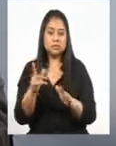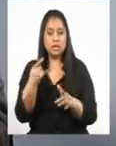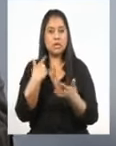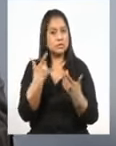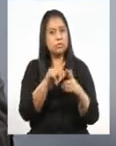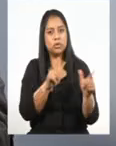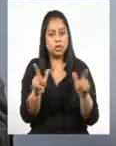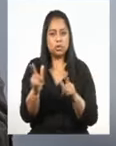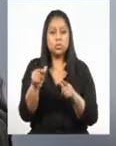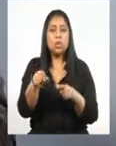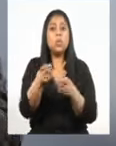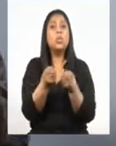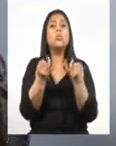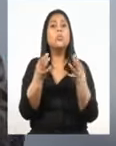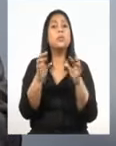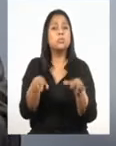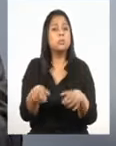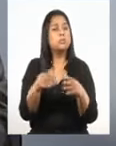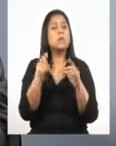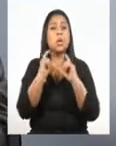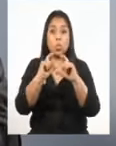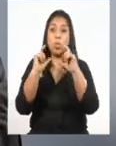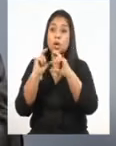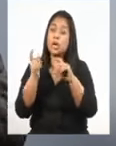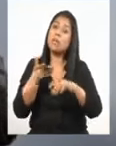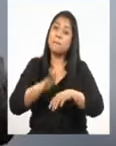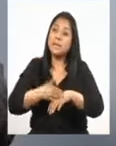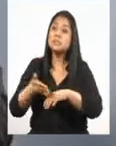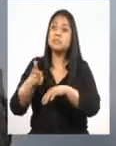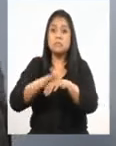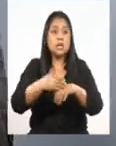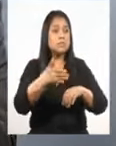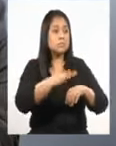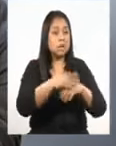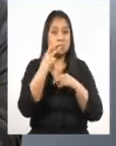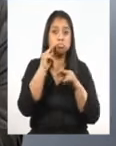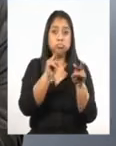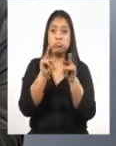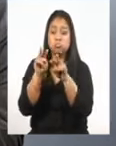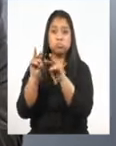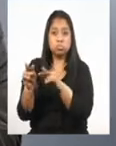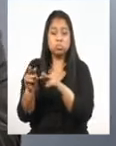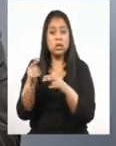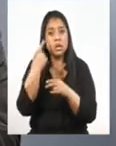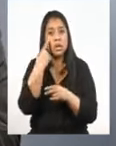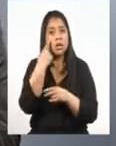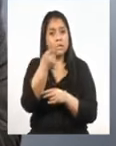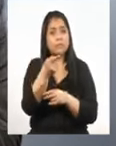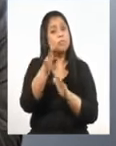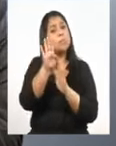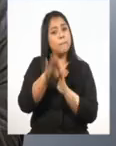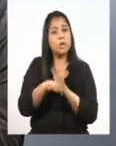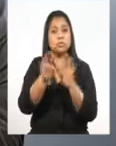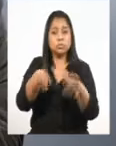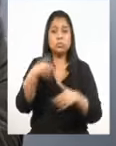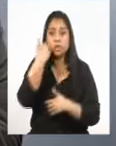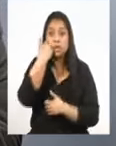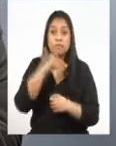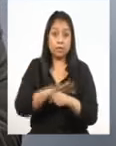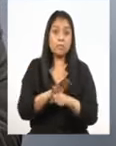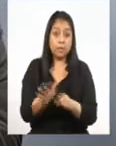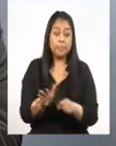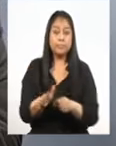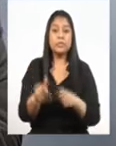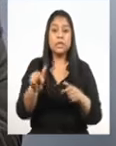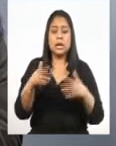claramente que las personas se están cuidando cada día más y más, y lo vemos reflejados con menos casos. El sistema de salud se